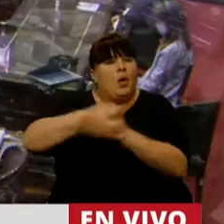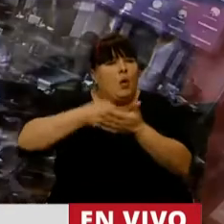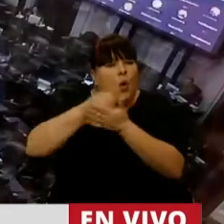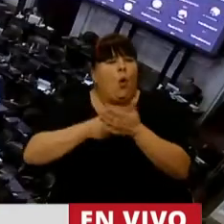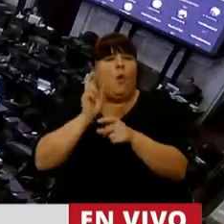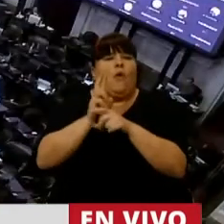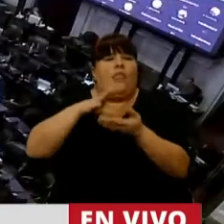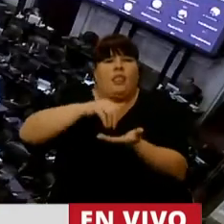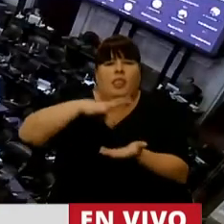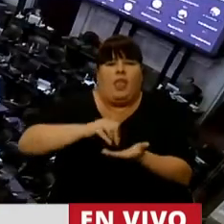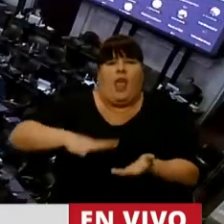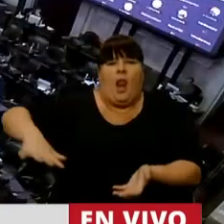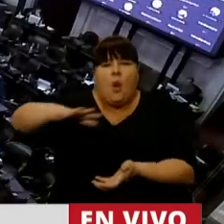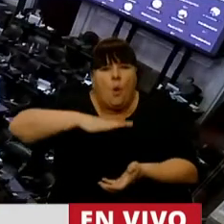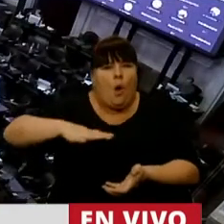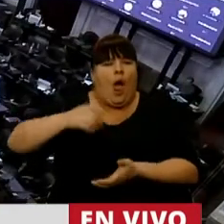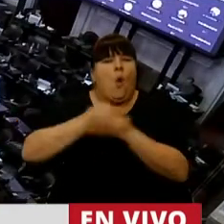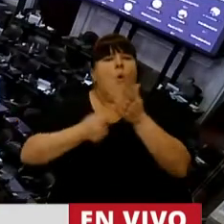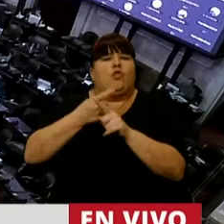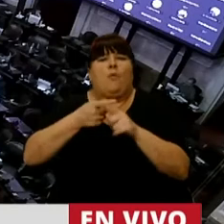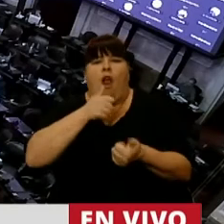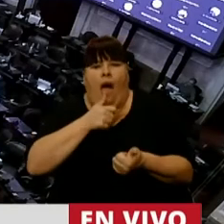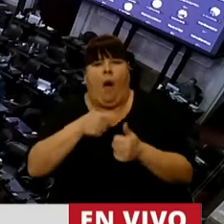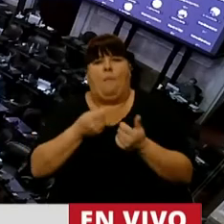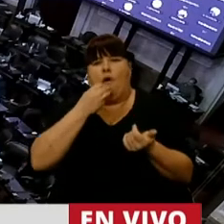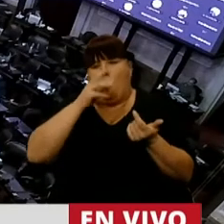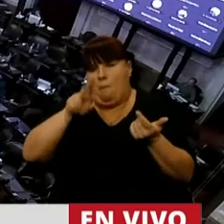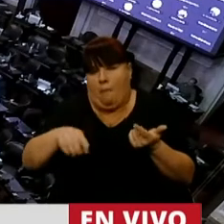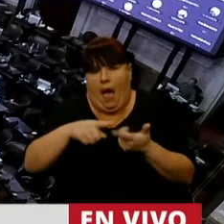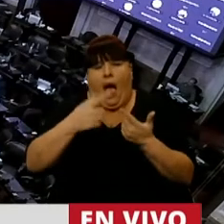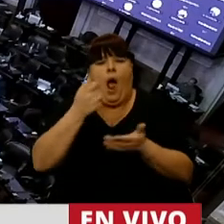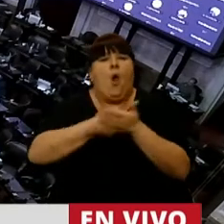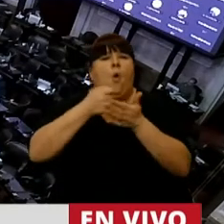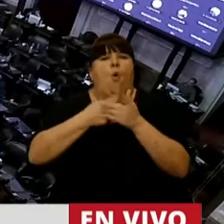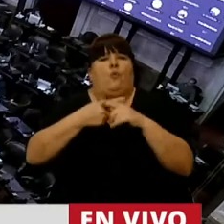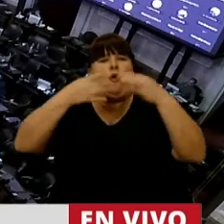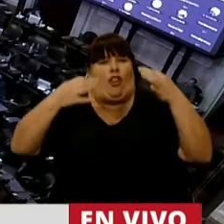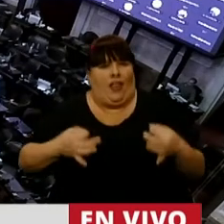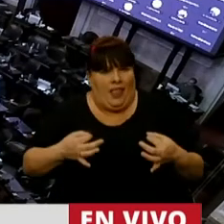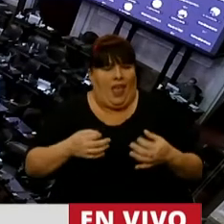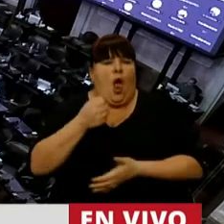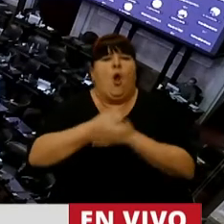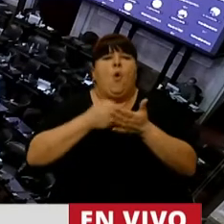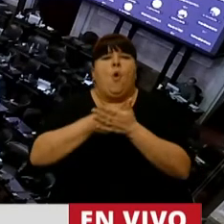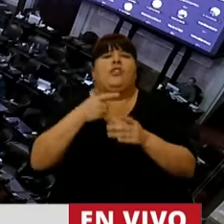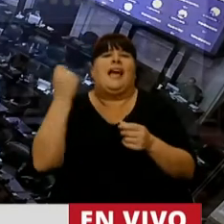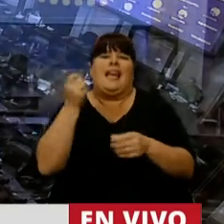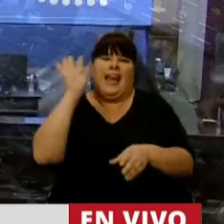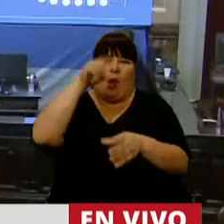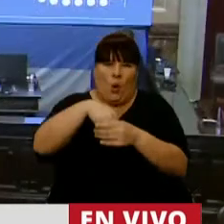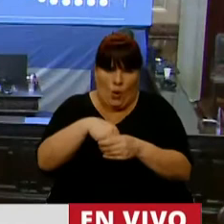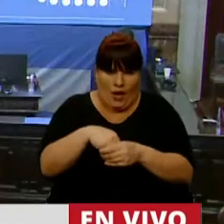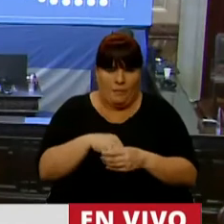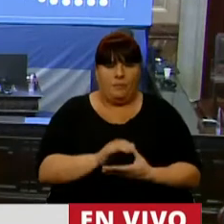defienden sus territorios, que luchan por agua, por pan, que luchan por dignidad, que luchan por inclusión.